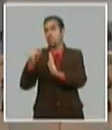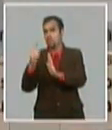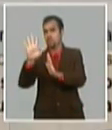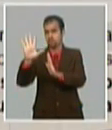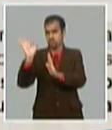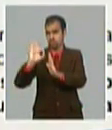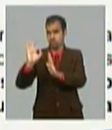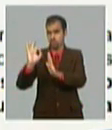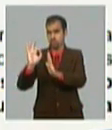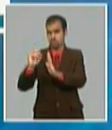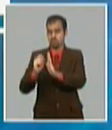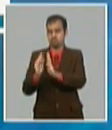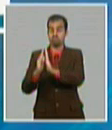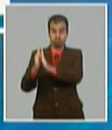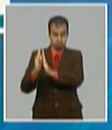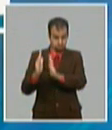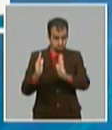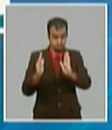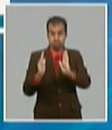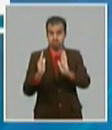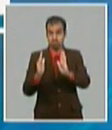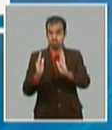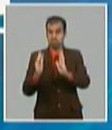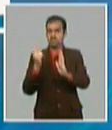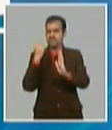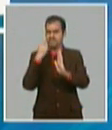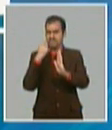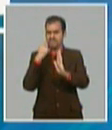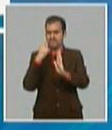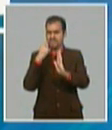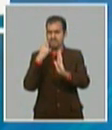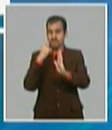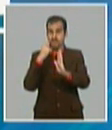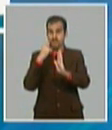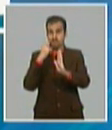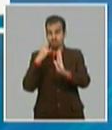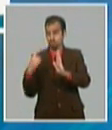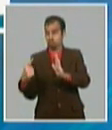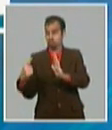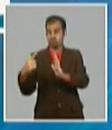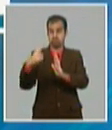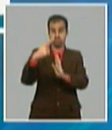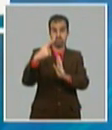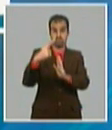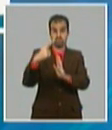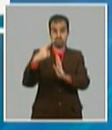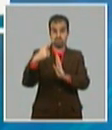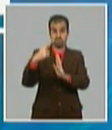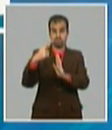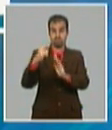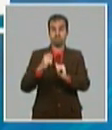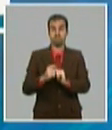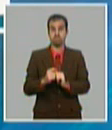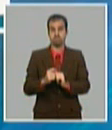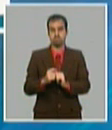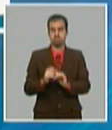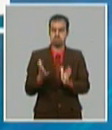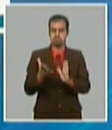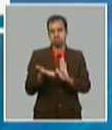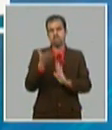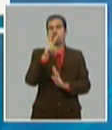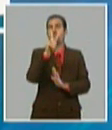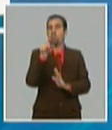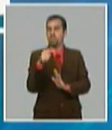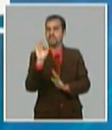segundo trimestre del 2019 ustedes ven una flechita una rayita que va para arriba en el segundo trimestre del 2019 crecimos un 2